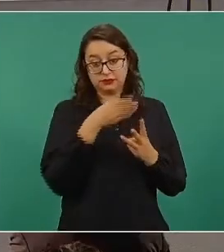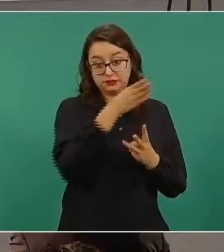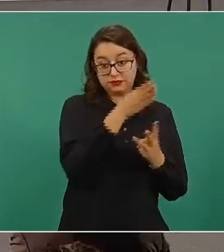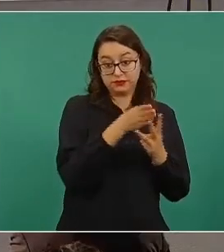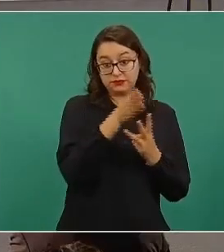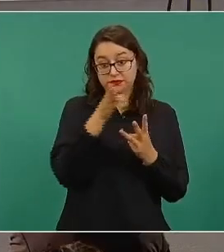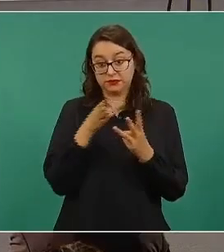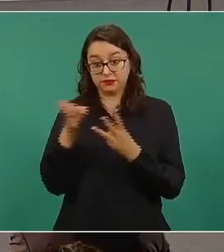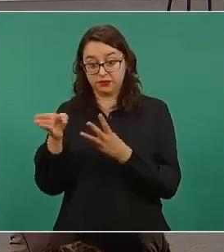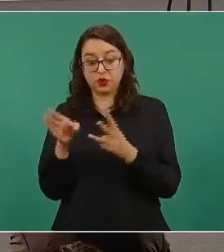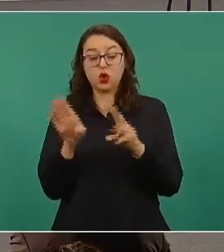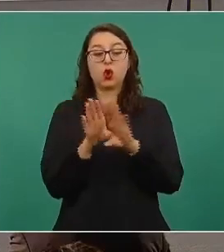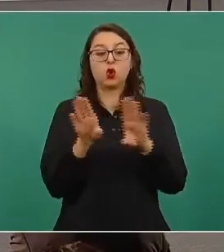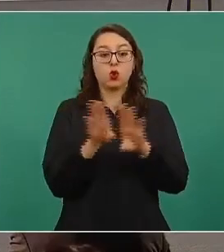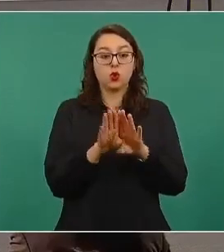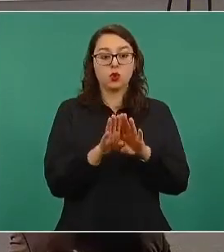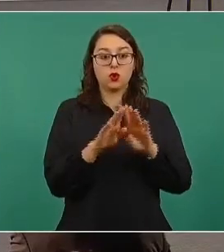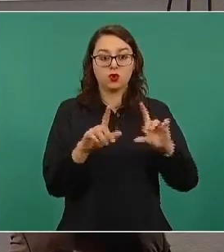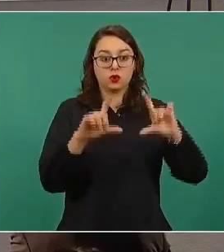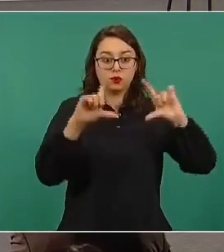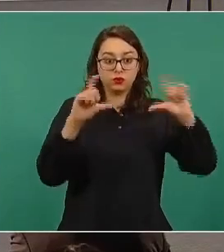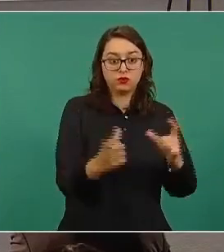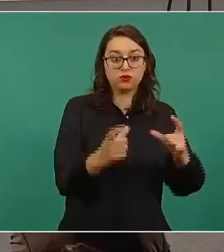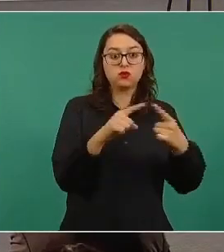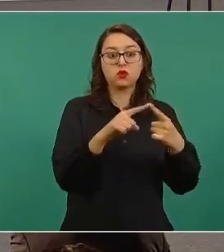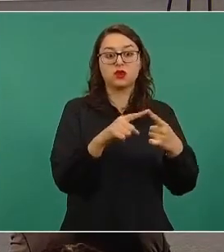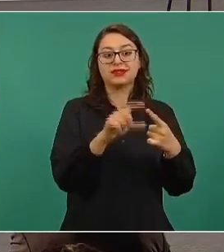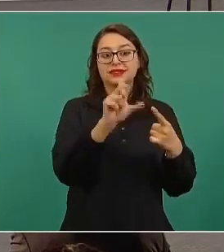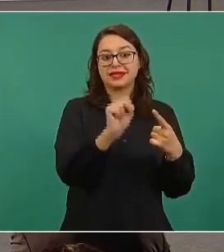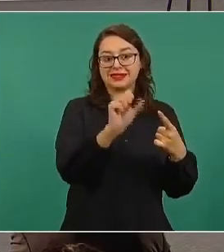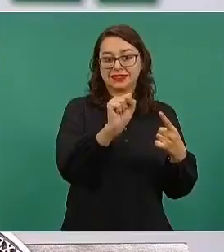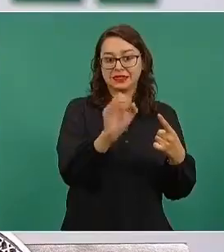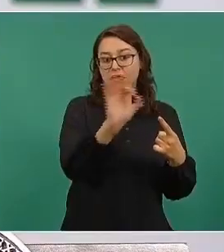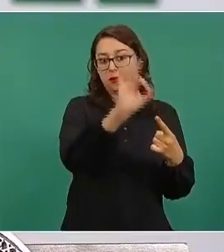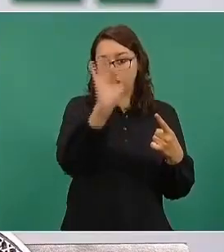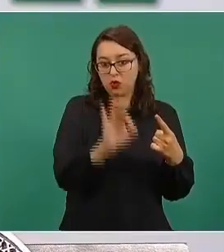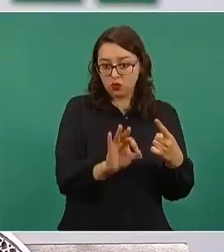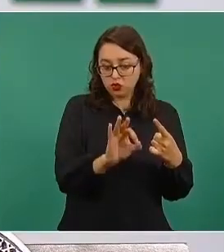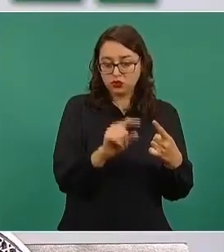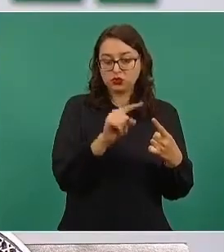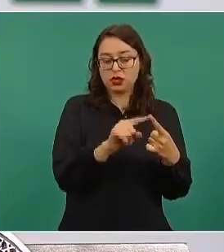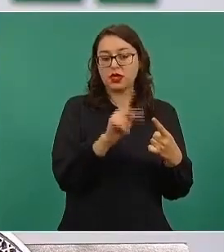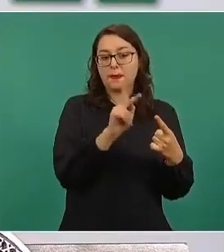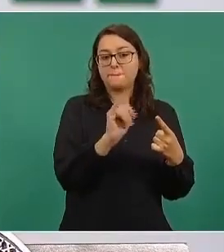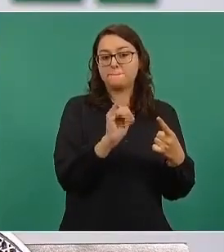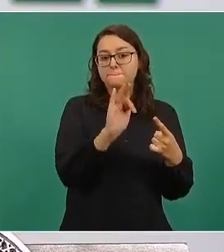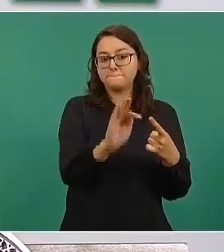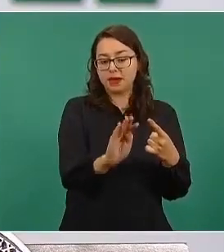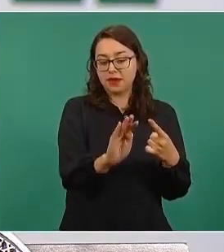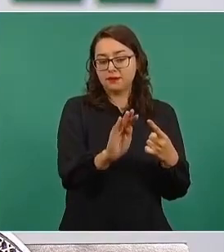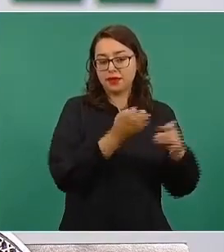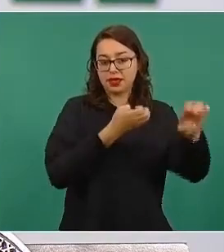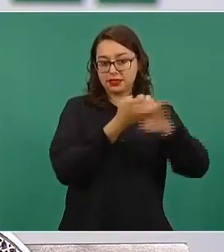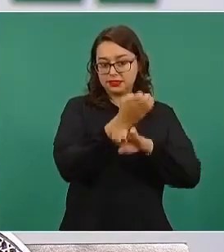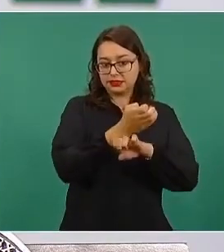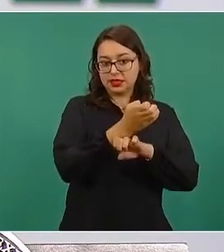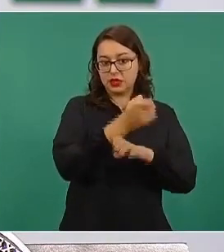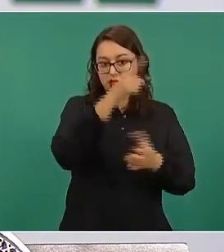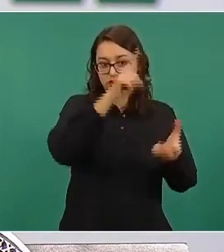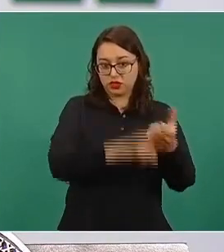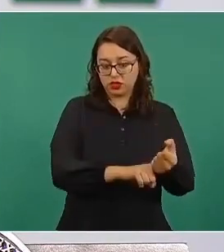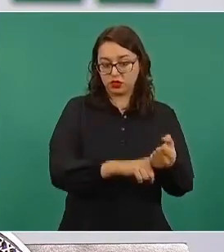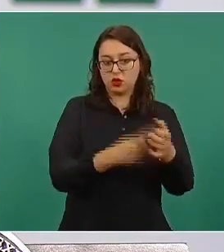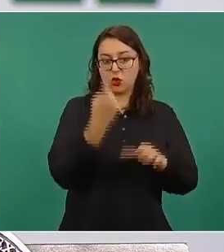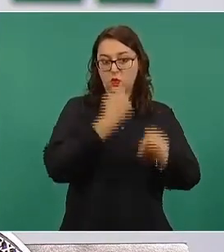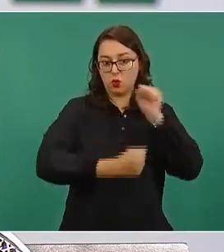que un 60 por ciento está vinculado a la participación del PIB estatal del último año respecto